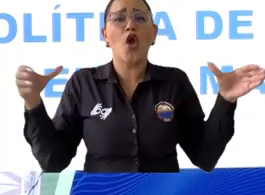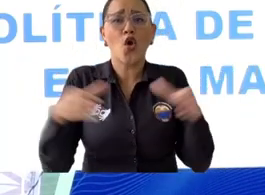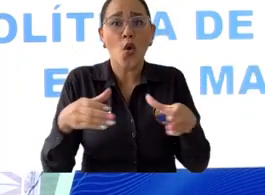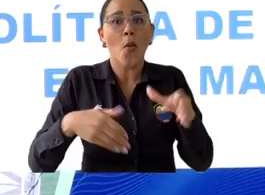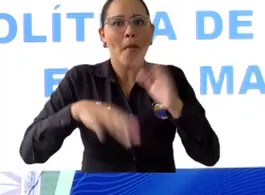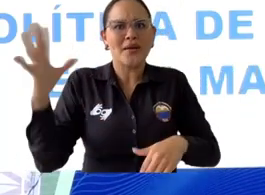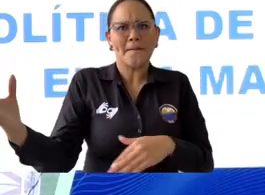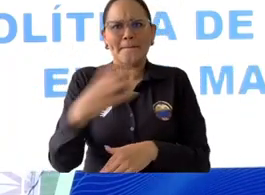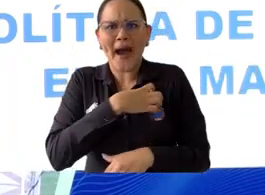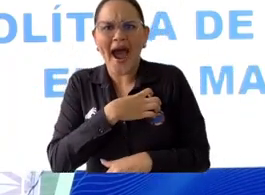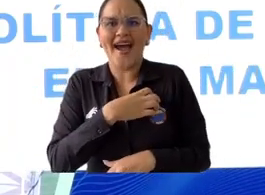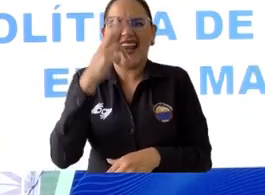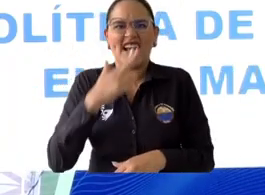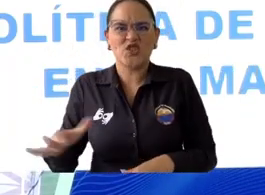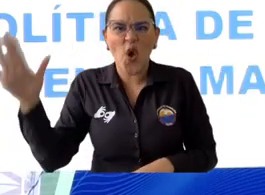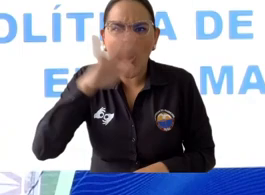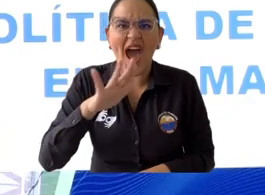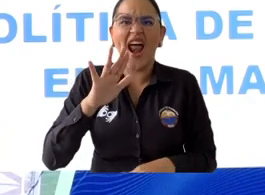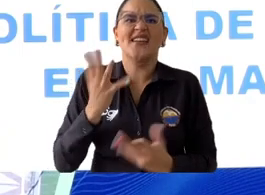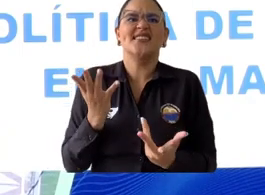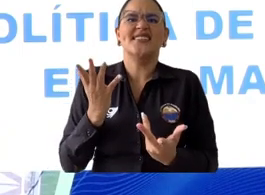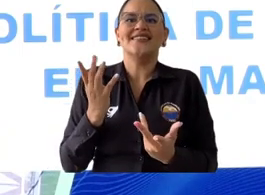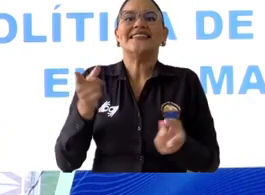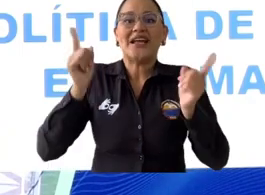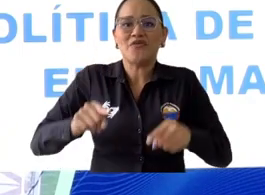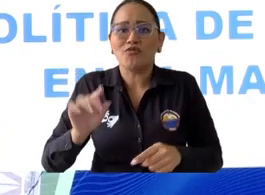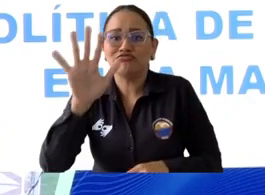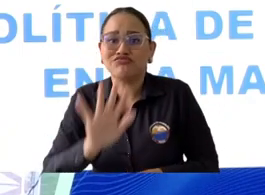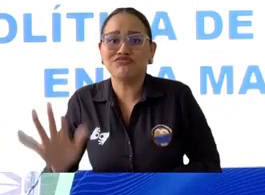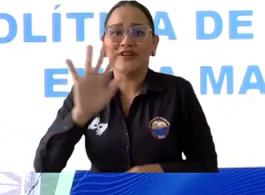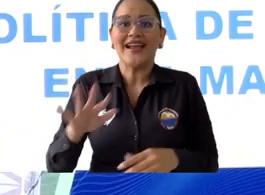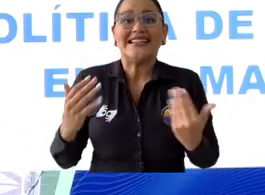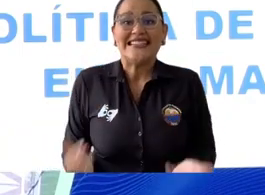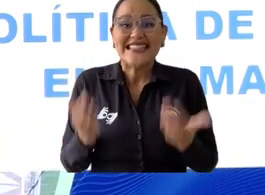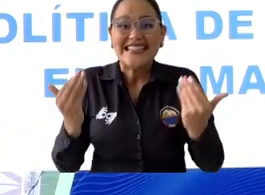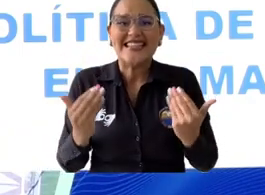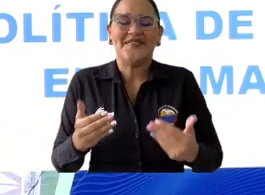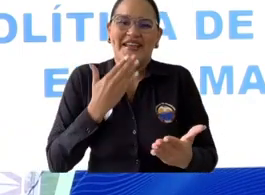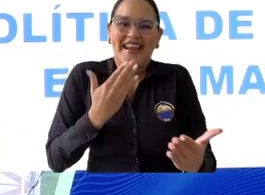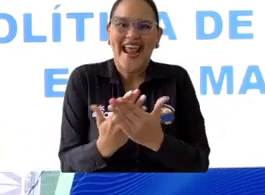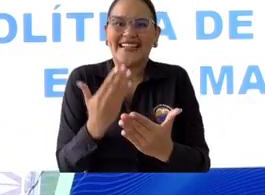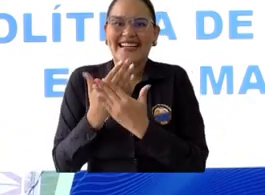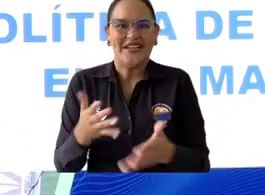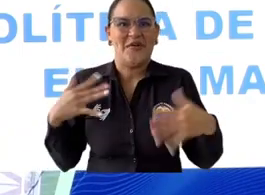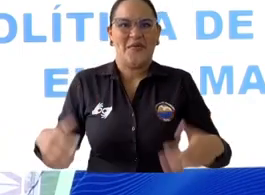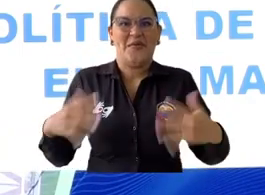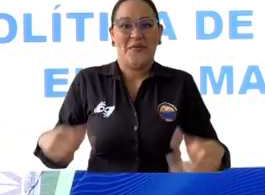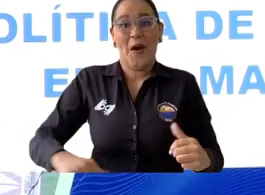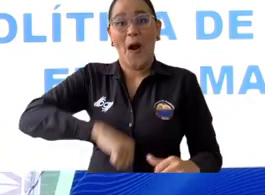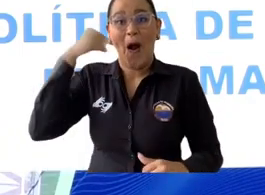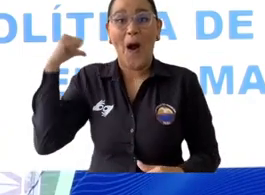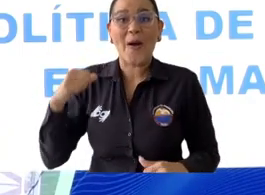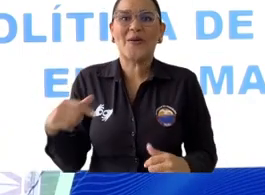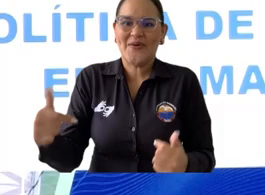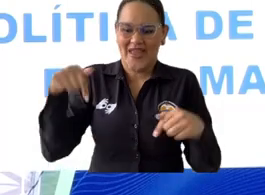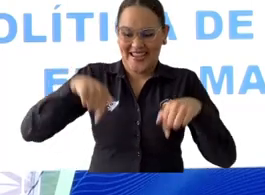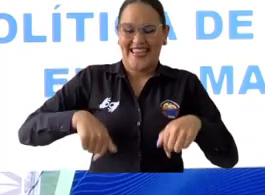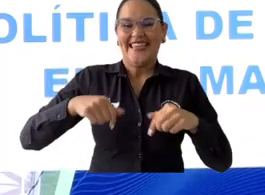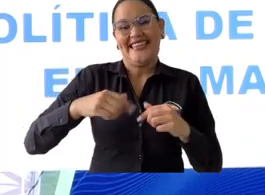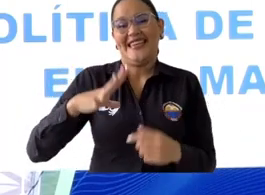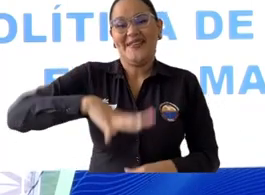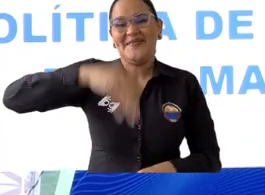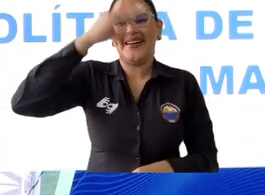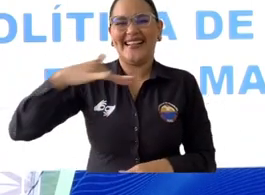llenándonos de orgullo porque somos el orgullo del Magdalena. En la mañana de hoy, quiero conversar acerca de una situación